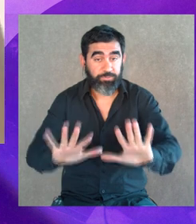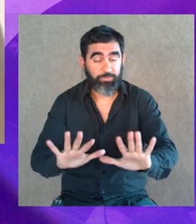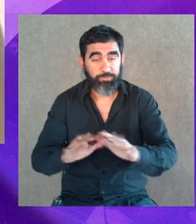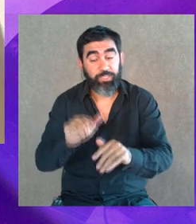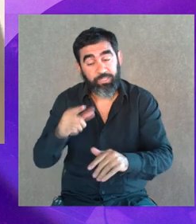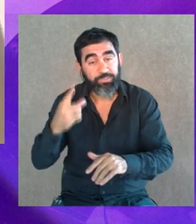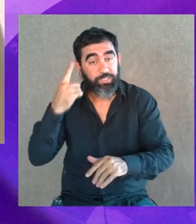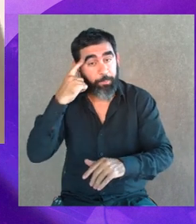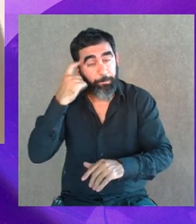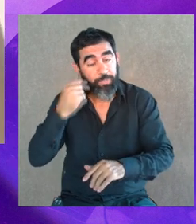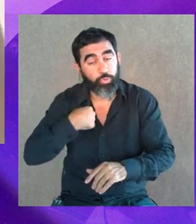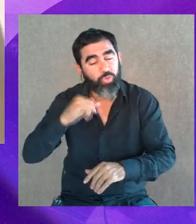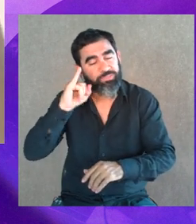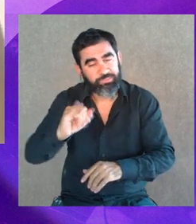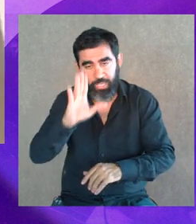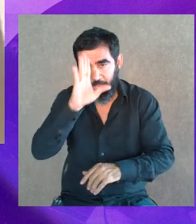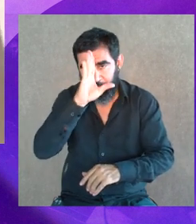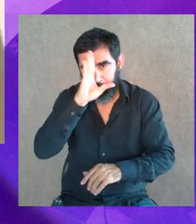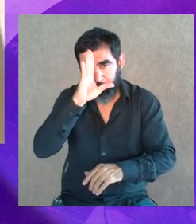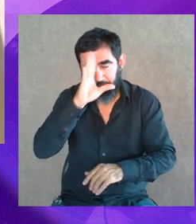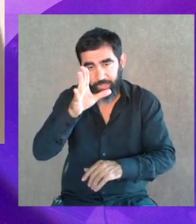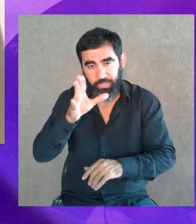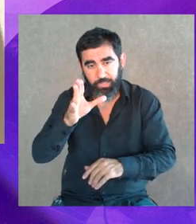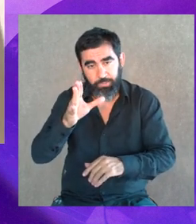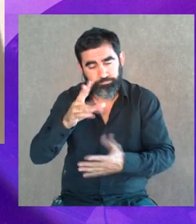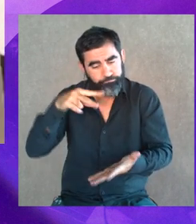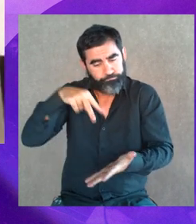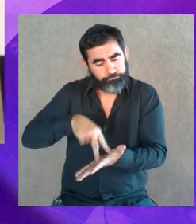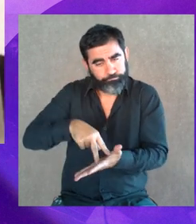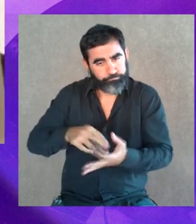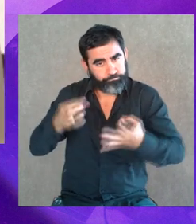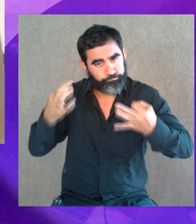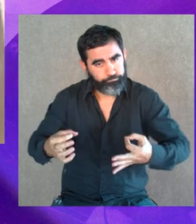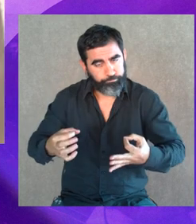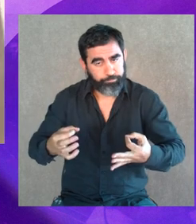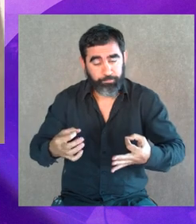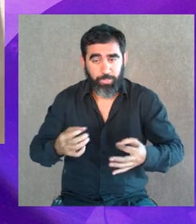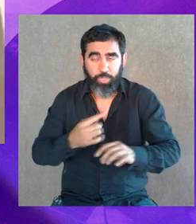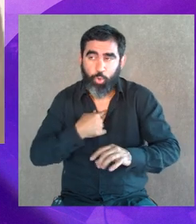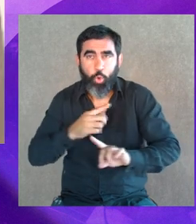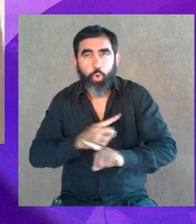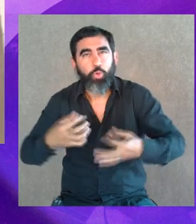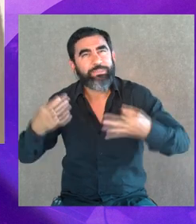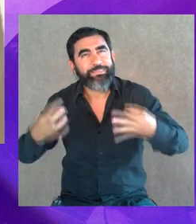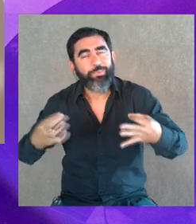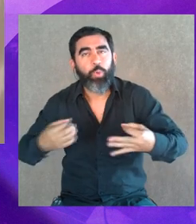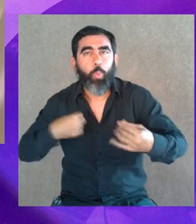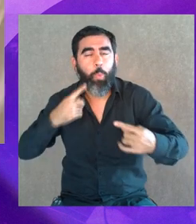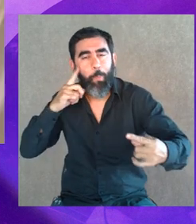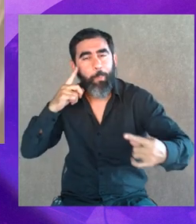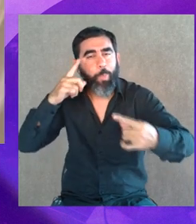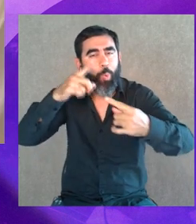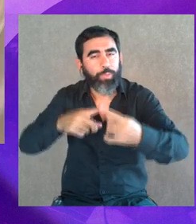Yo creo que de esa experiencia lo que yo sí aprendí es el pararme en un lugar y decir, quizás no estoy segura de lo que